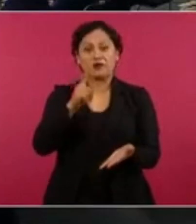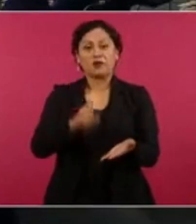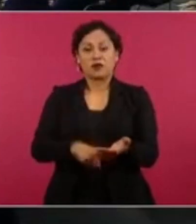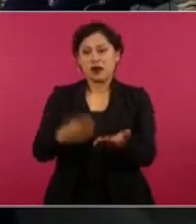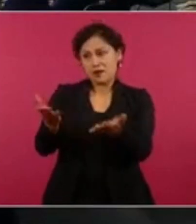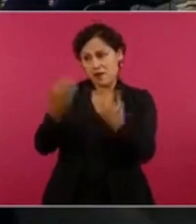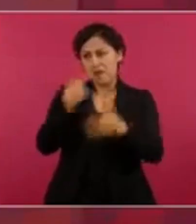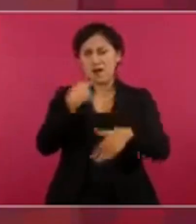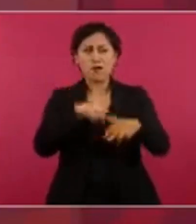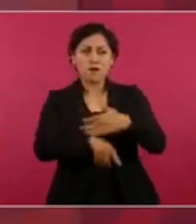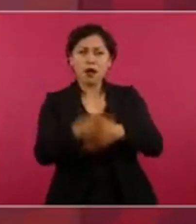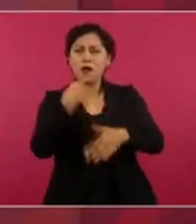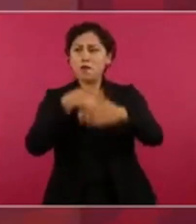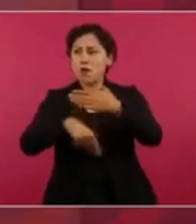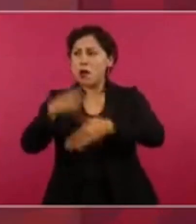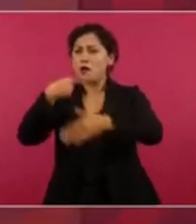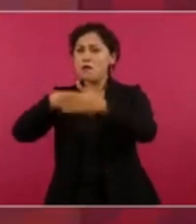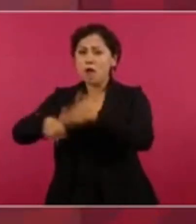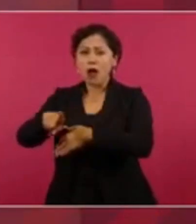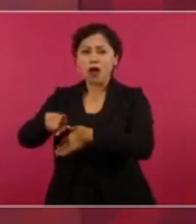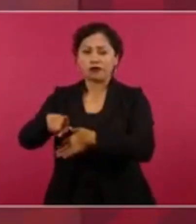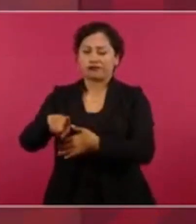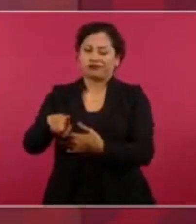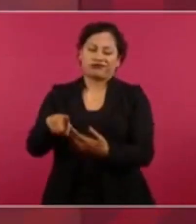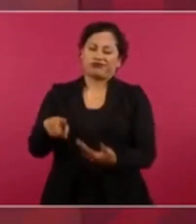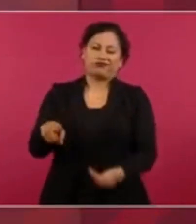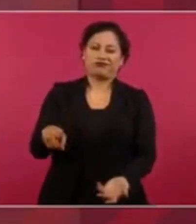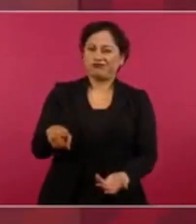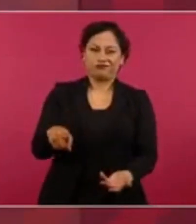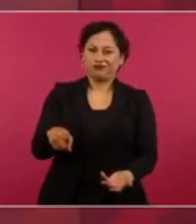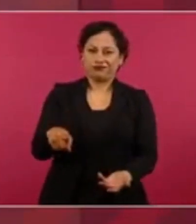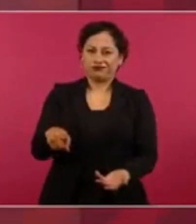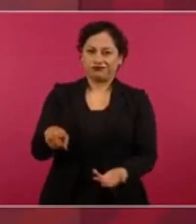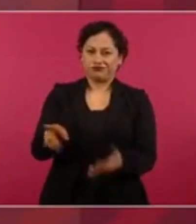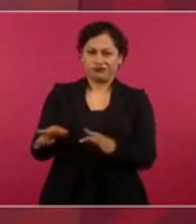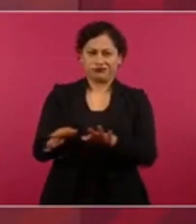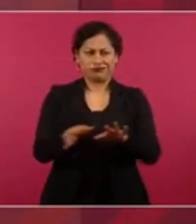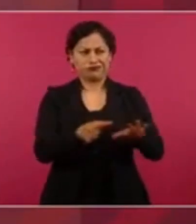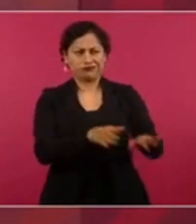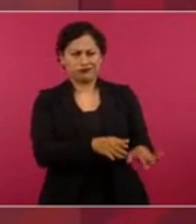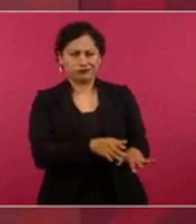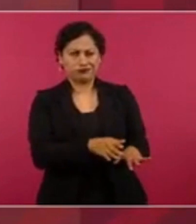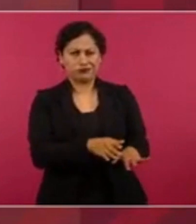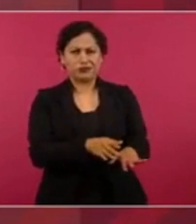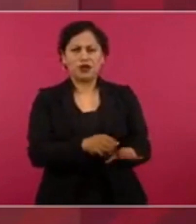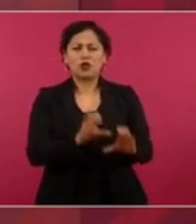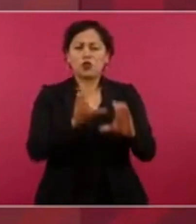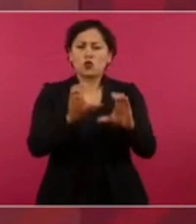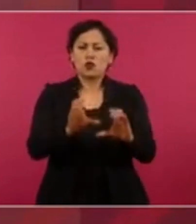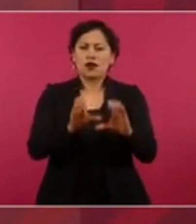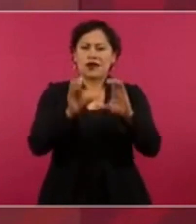de derechos humanos, es evitar que el Estado viole los derechos humanos.